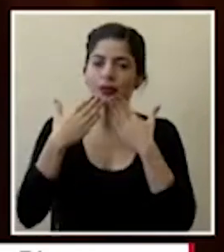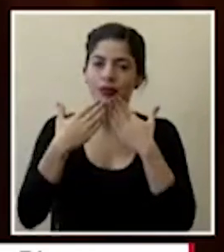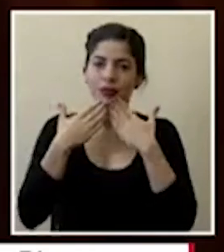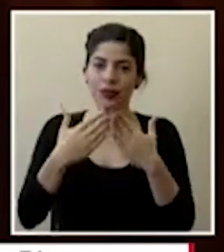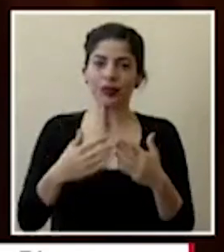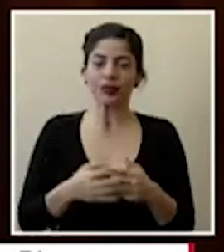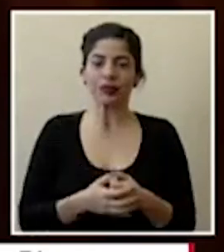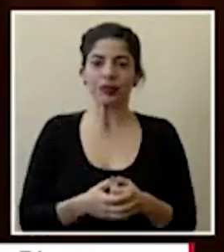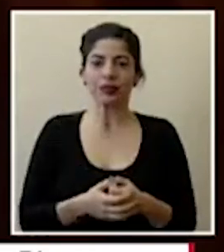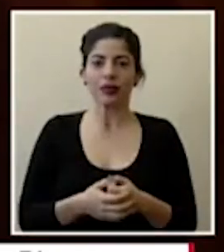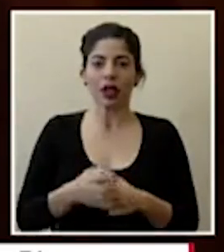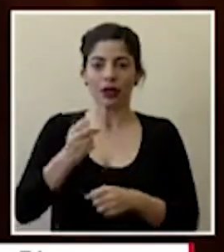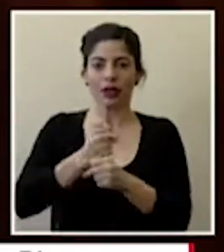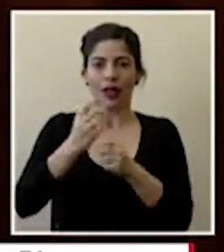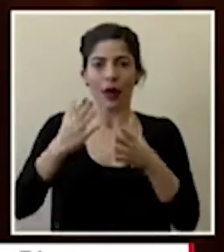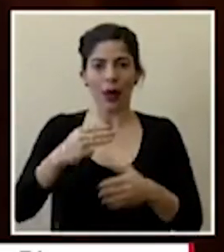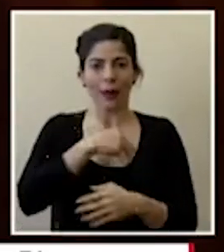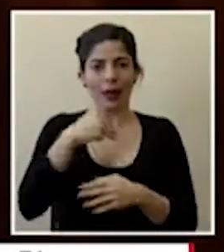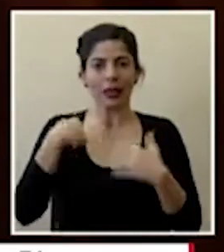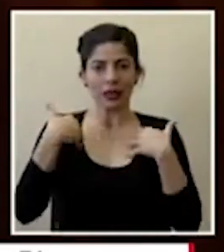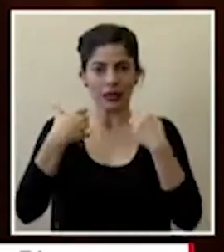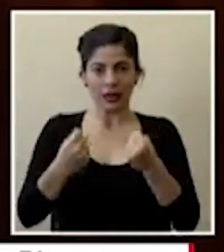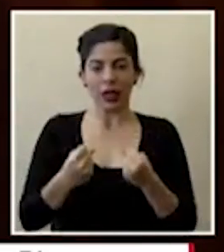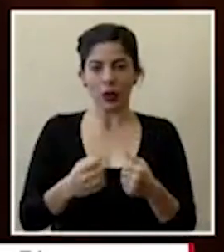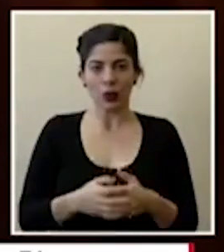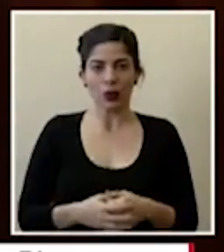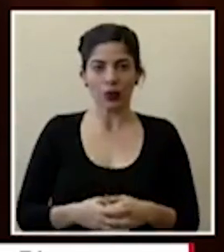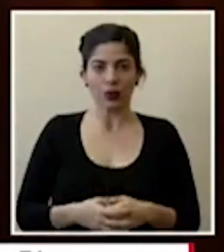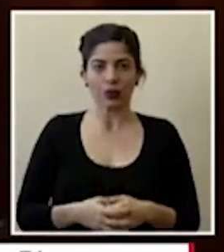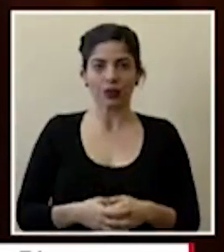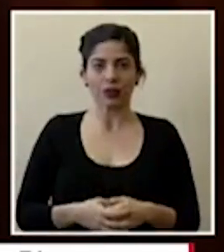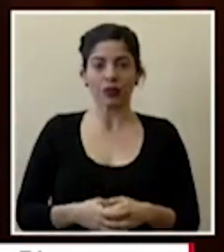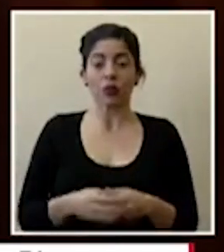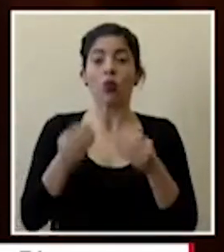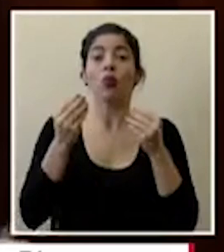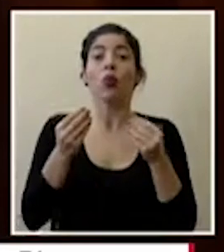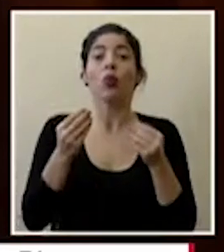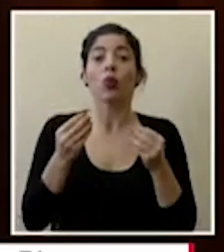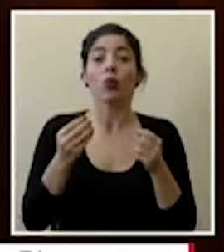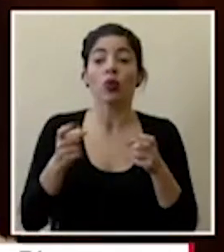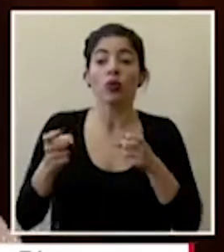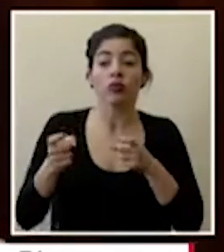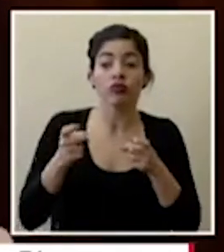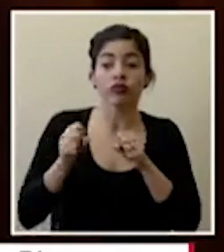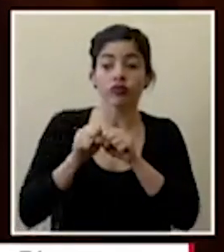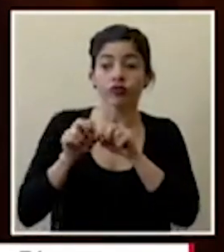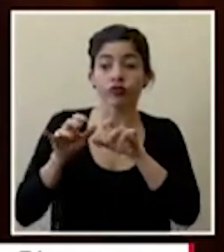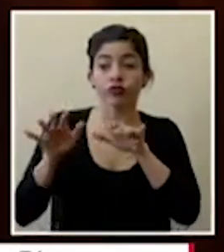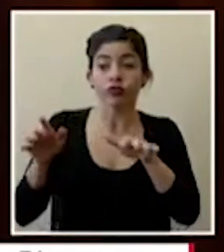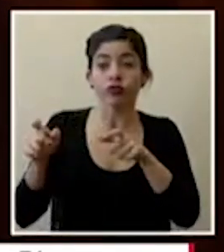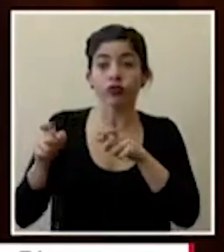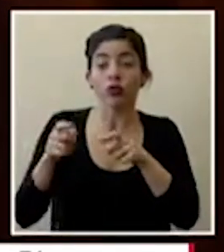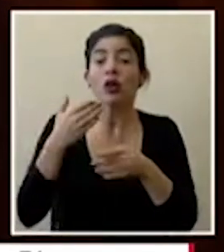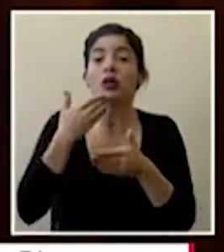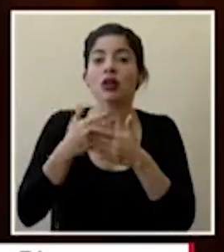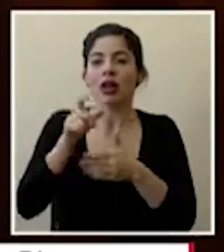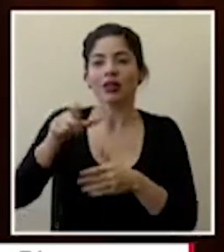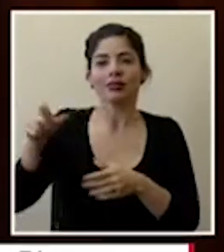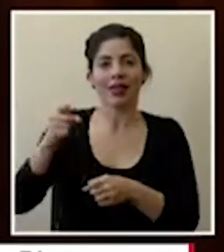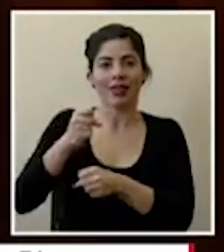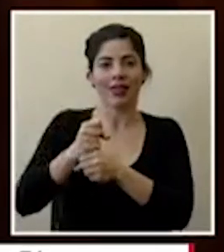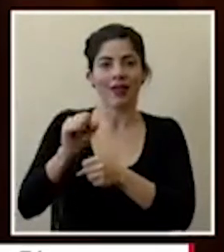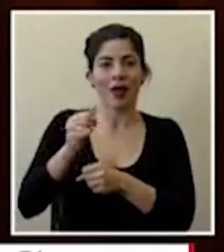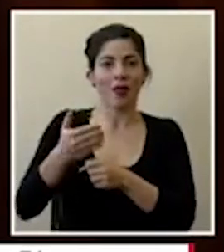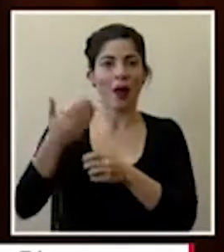los funcionarios del ministerio de salud mucha de la contención de las cadenas de transmisión se debe de esa labor como ha indicado